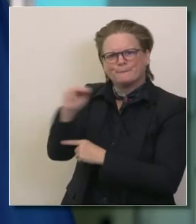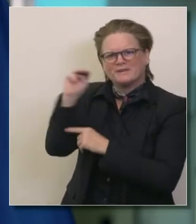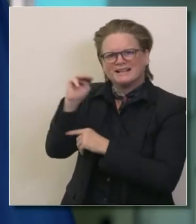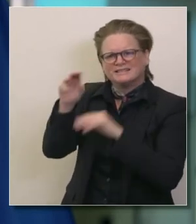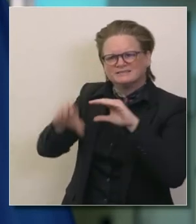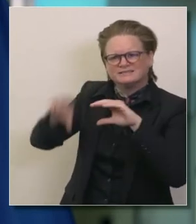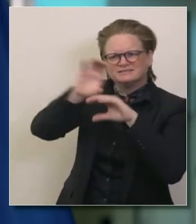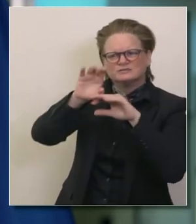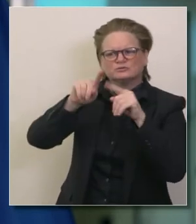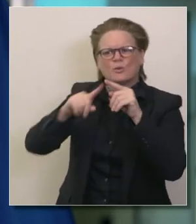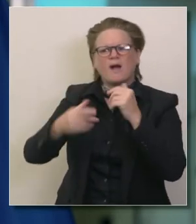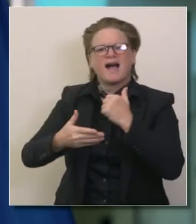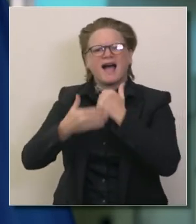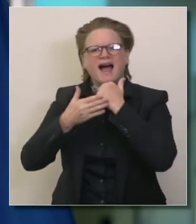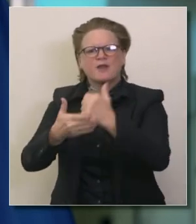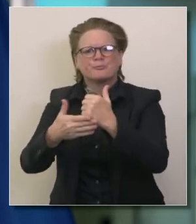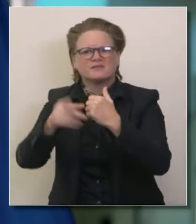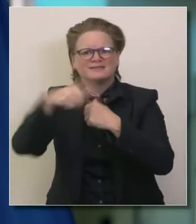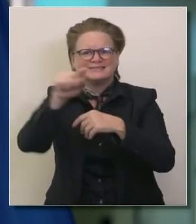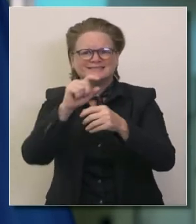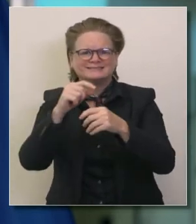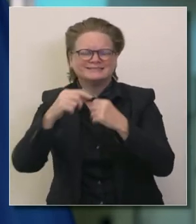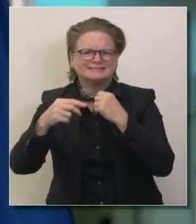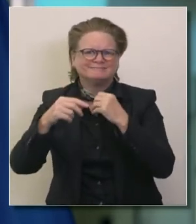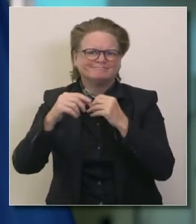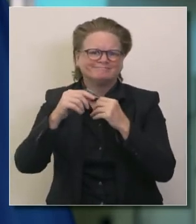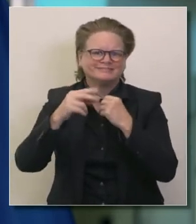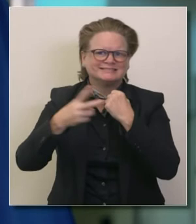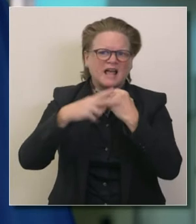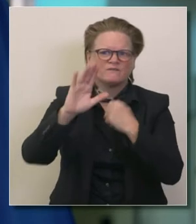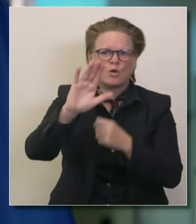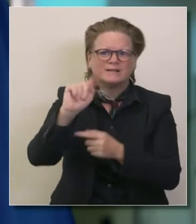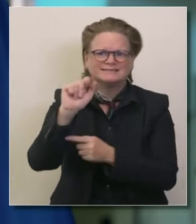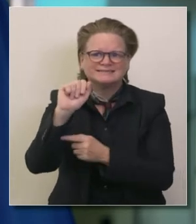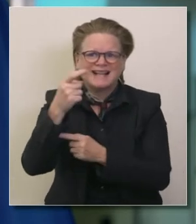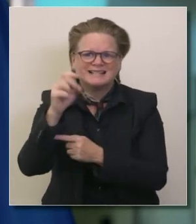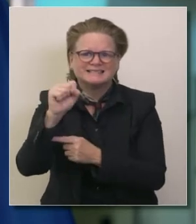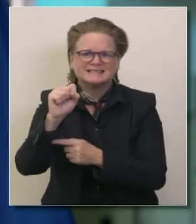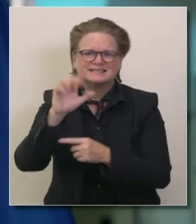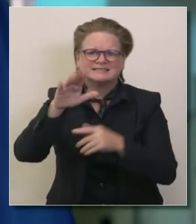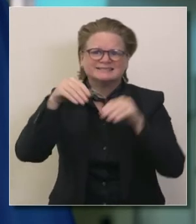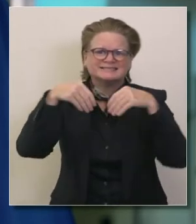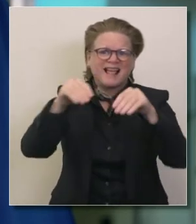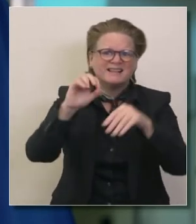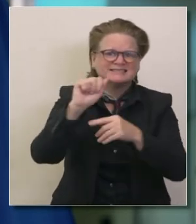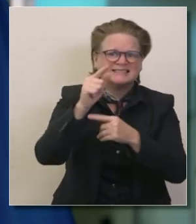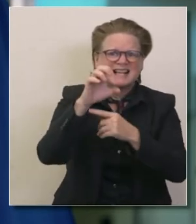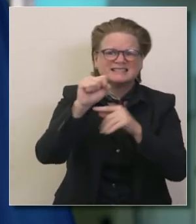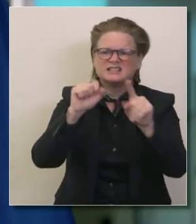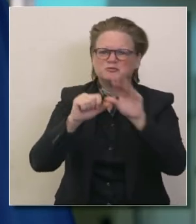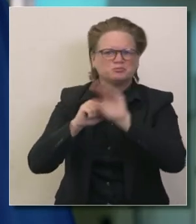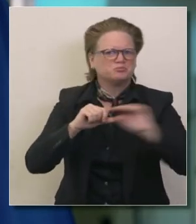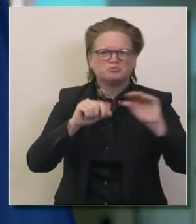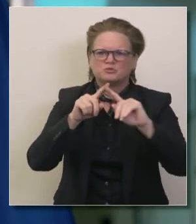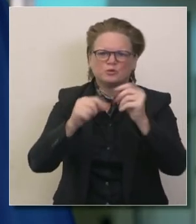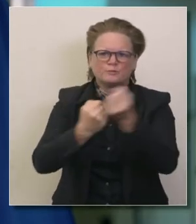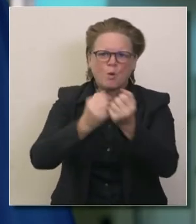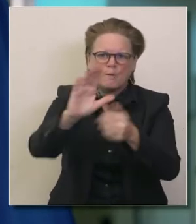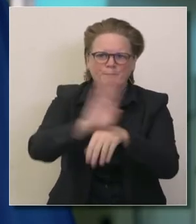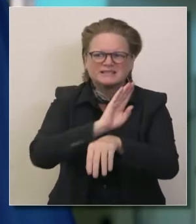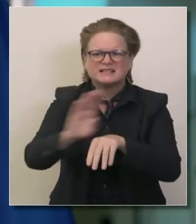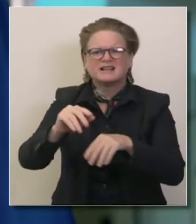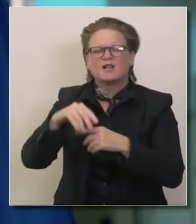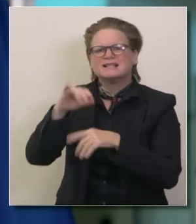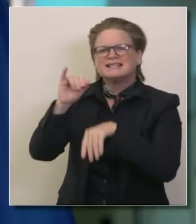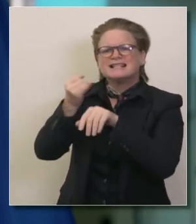impositivos para aquellos que puedan ayudar contratar a algunos empleados de tiempo completo o por horas estos dólares están disponibles desde la